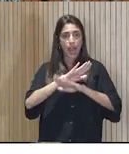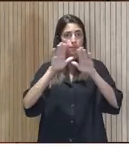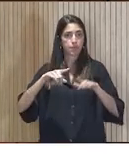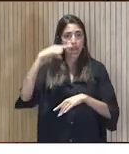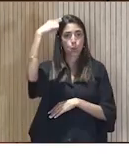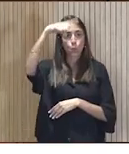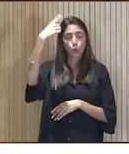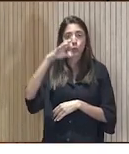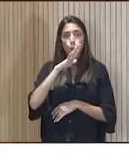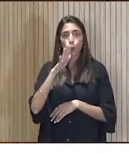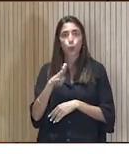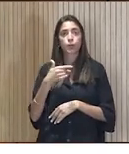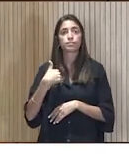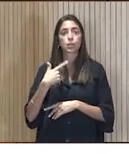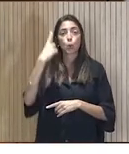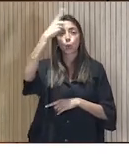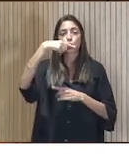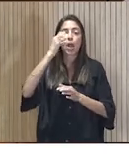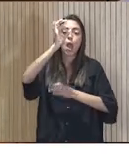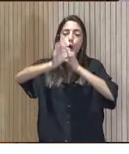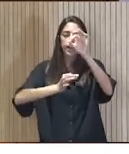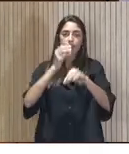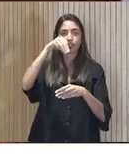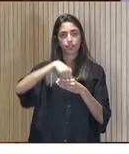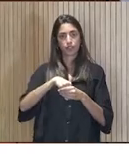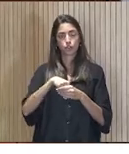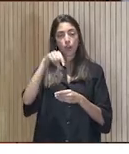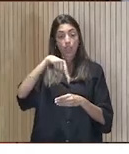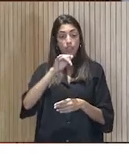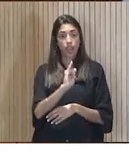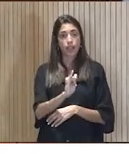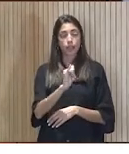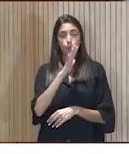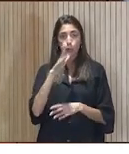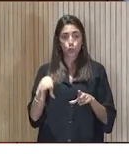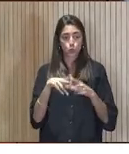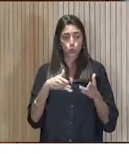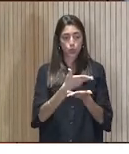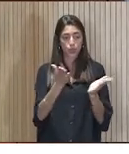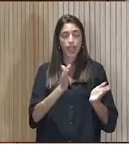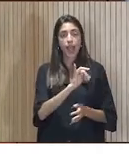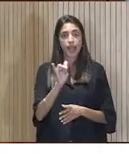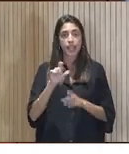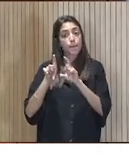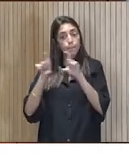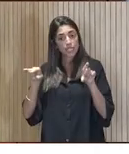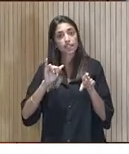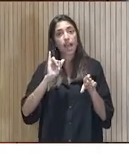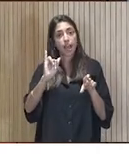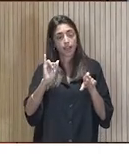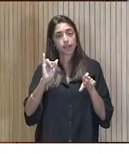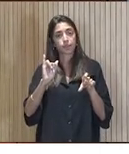Dice Marisa, la cultura de la organización la tiene, la tiene. Esta sociedad, esta empresa tiene esa cultura.